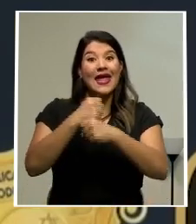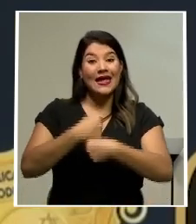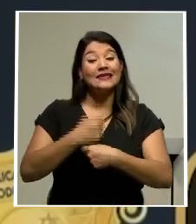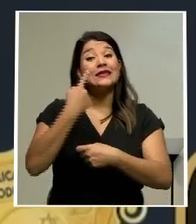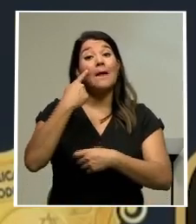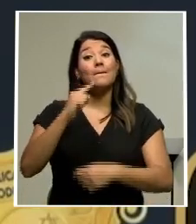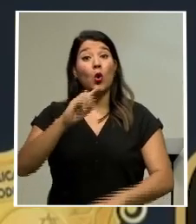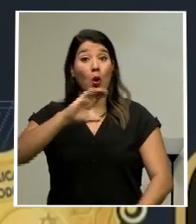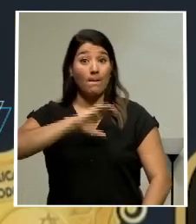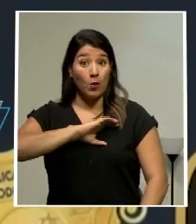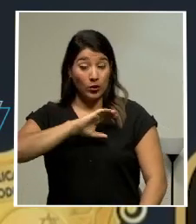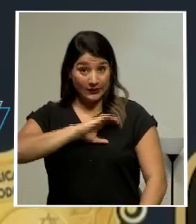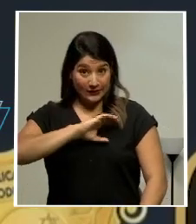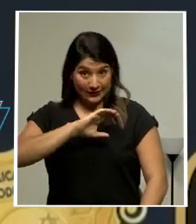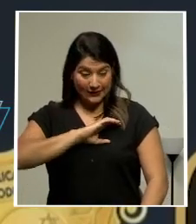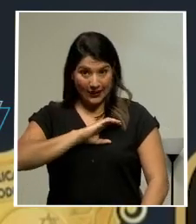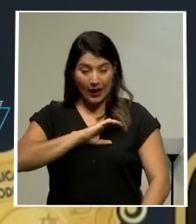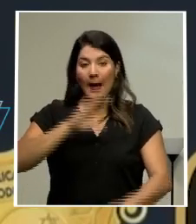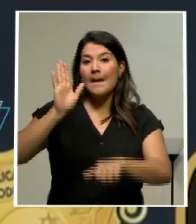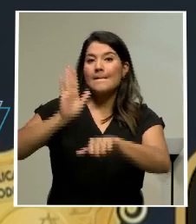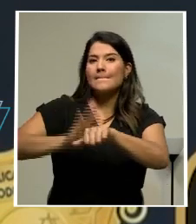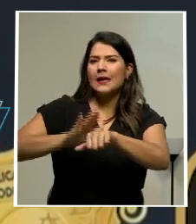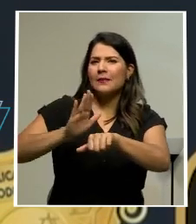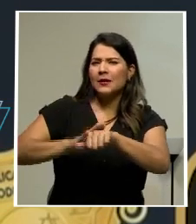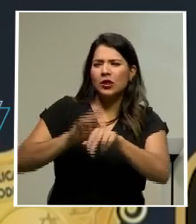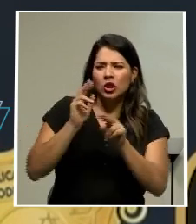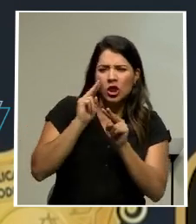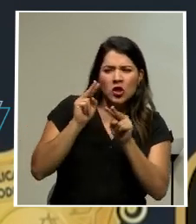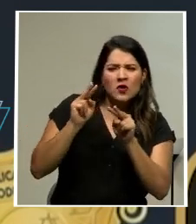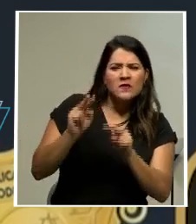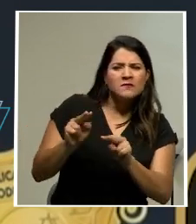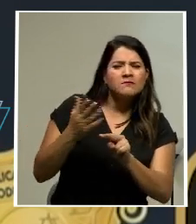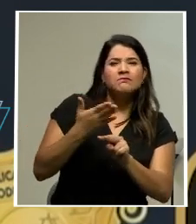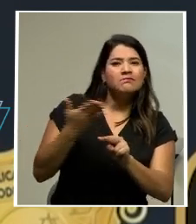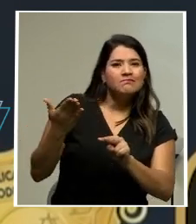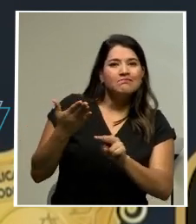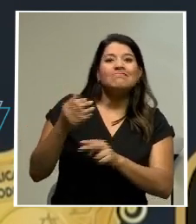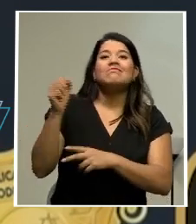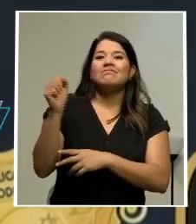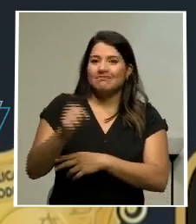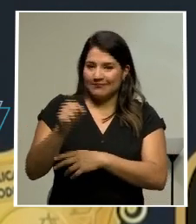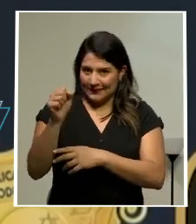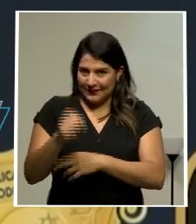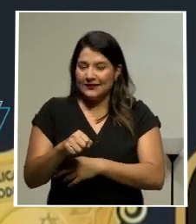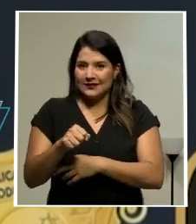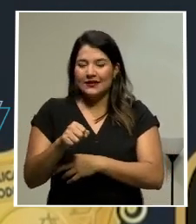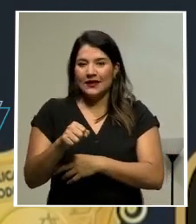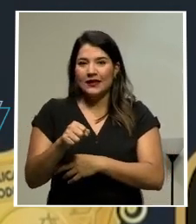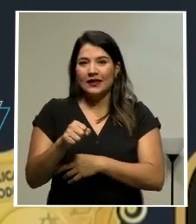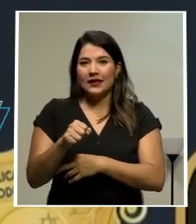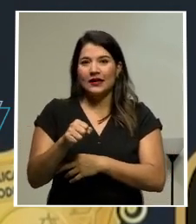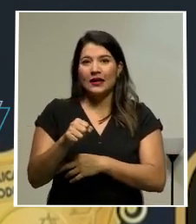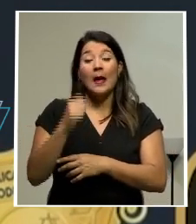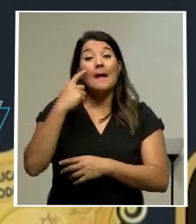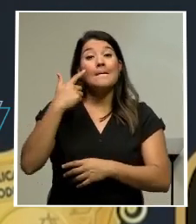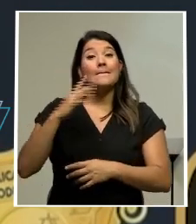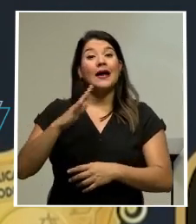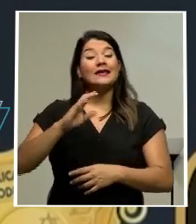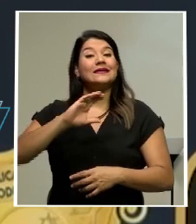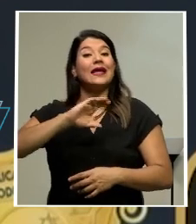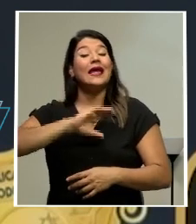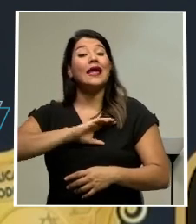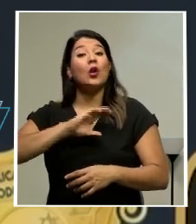parte de la policía judicial permitieron detectar que efectivamente hubo una apertura ilegítima o